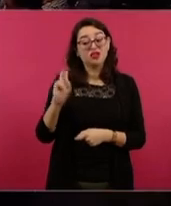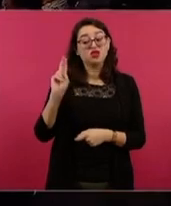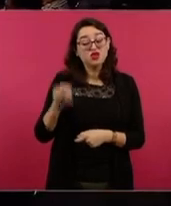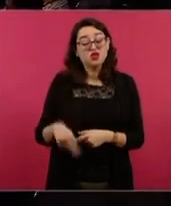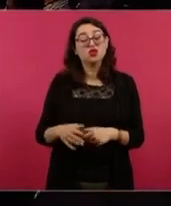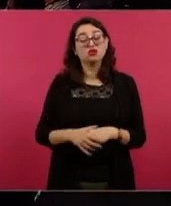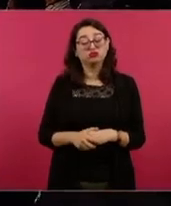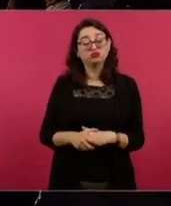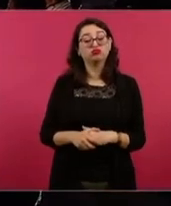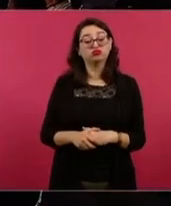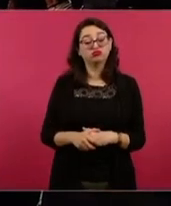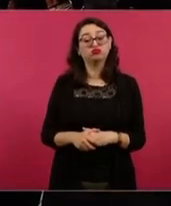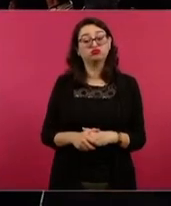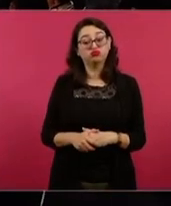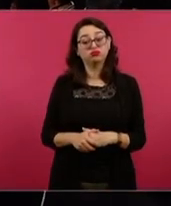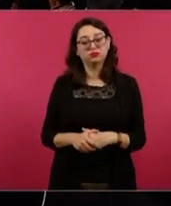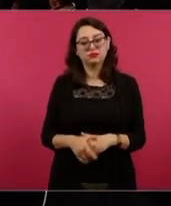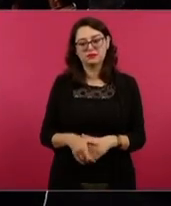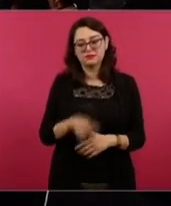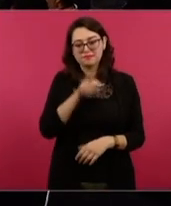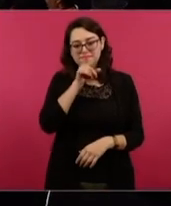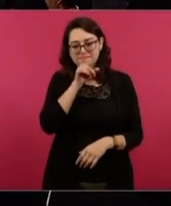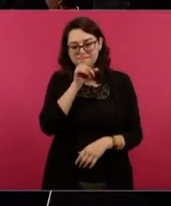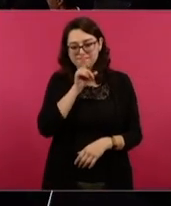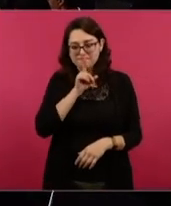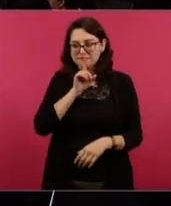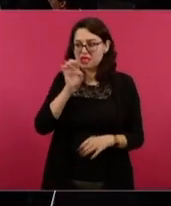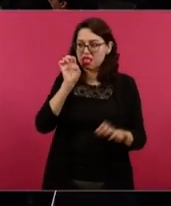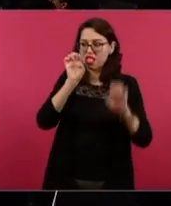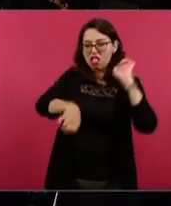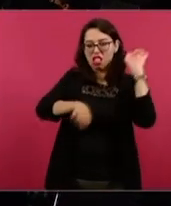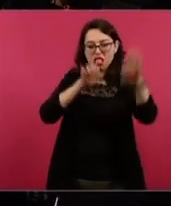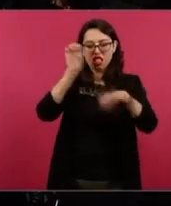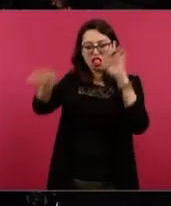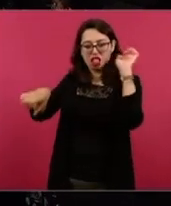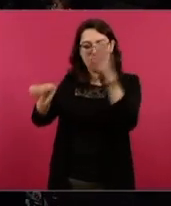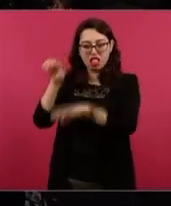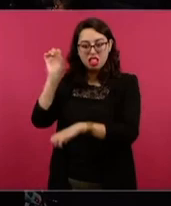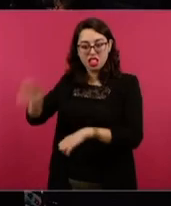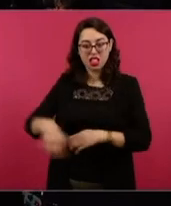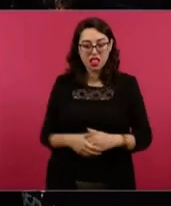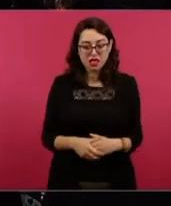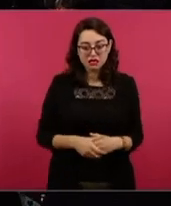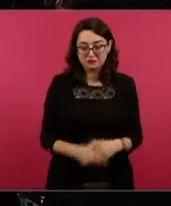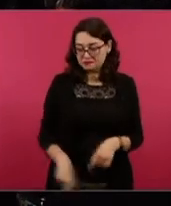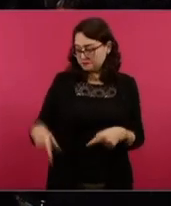Ahora se aumentó el salario como nunca,